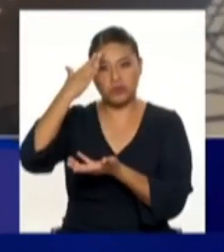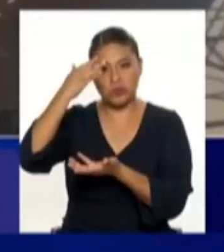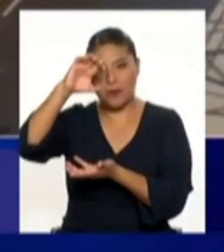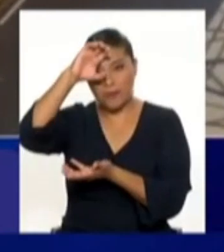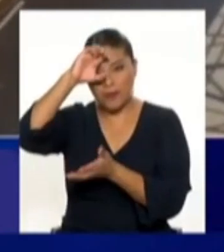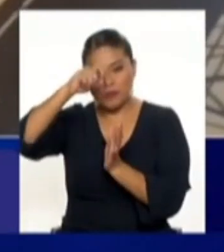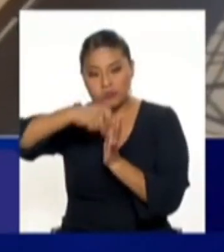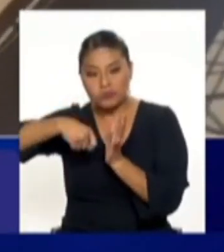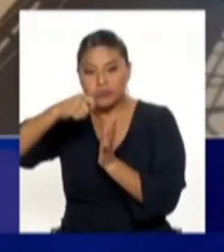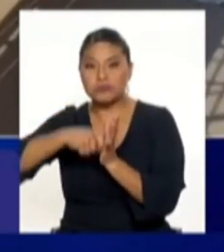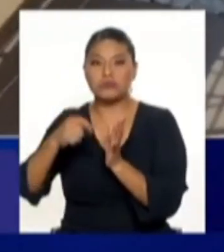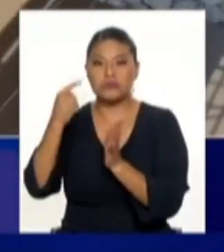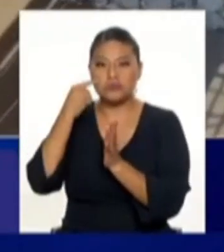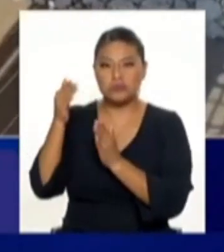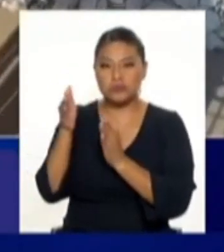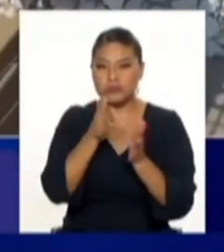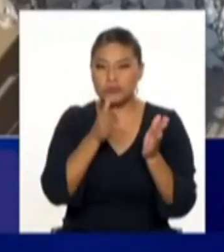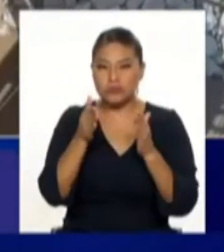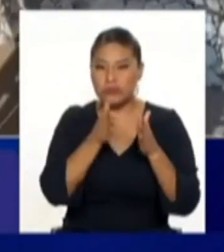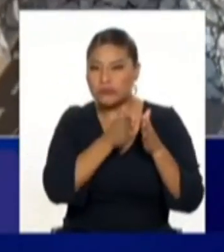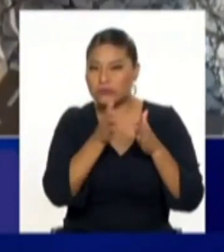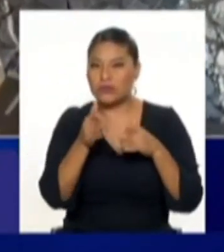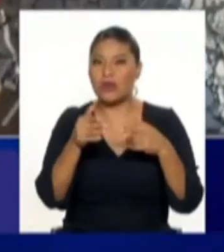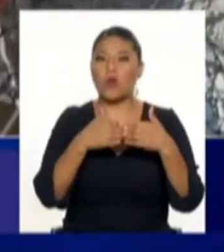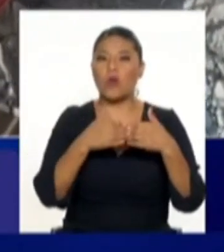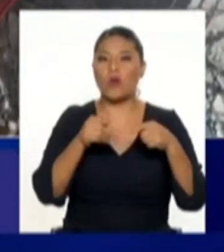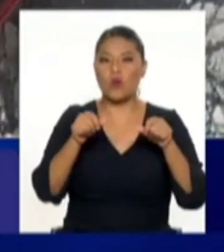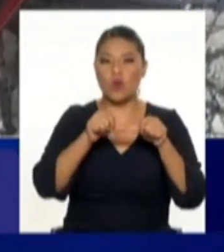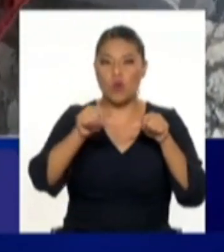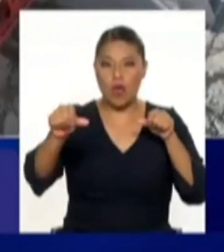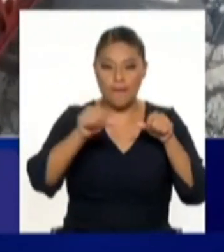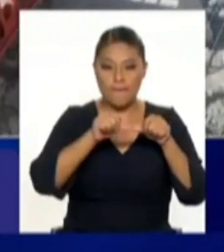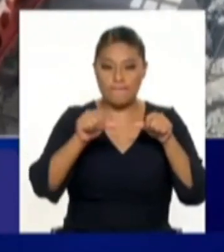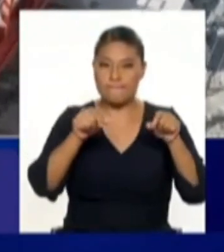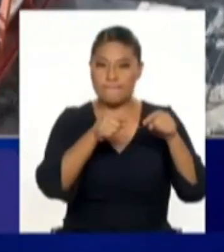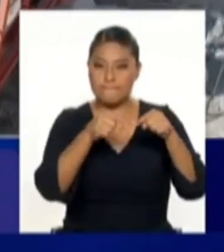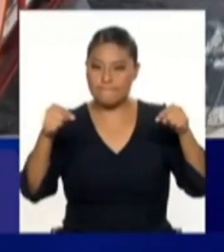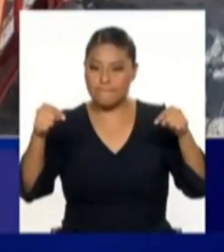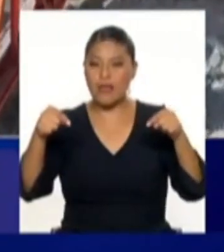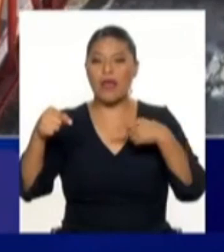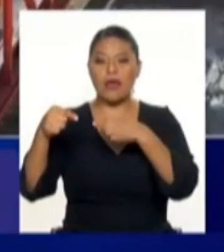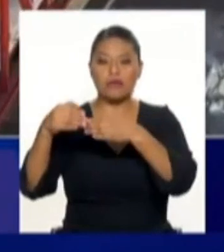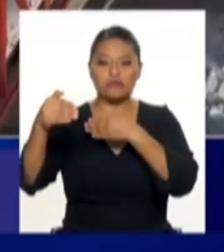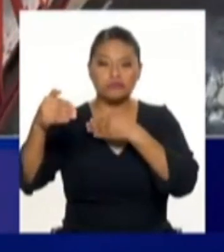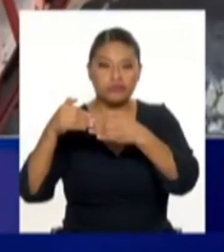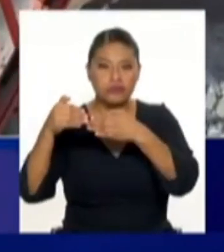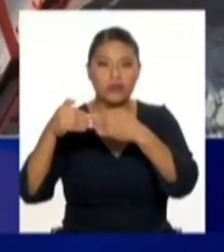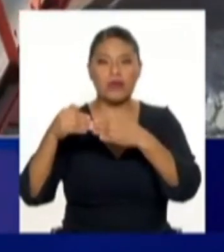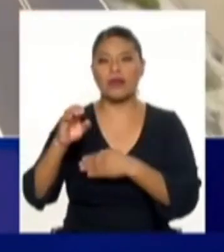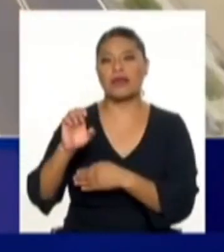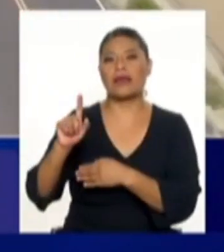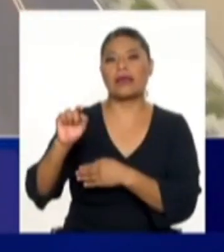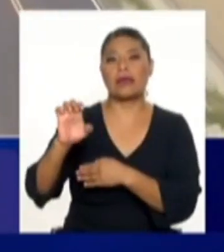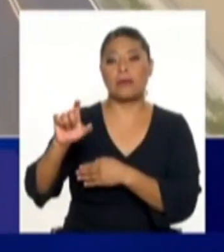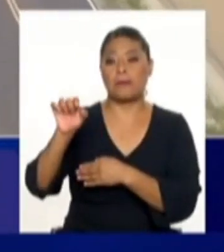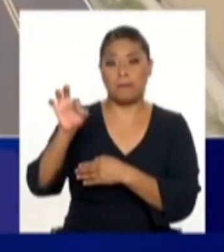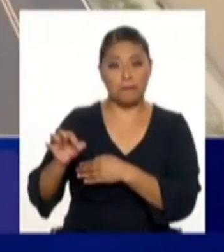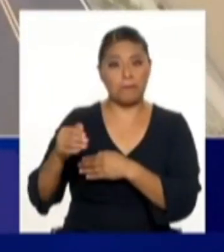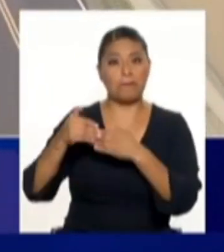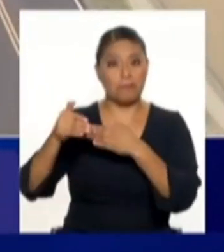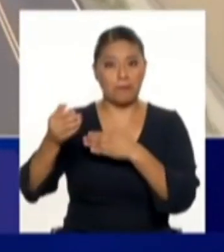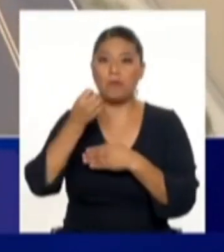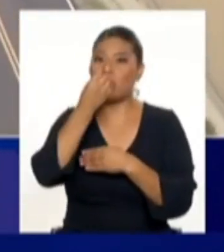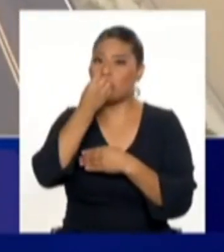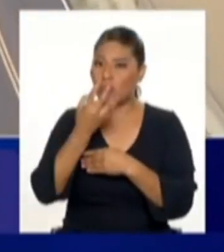trazo perpendicular y el trazo más perpendicular, como se puede decir en este momento, es Eten. O sea, es realmente económicamente